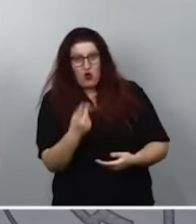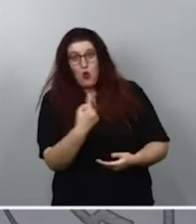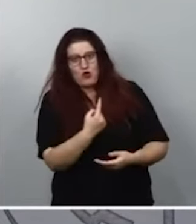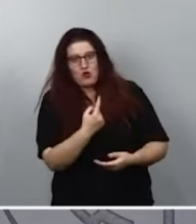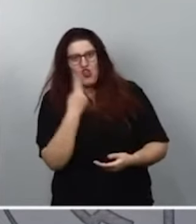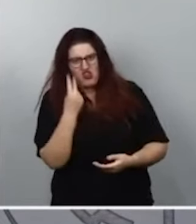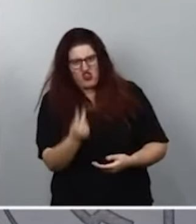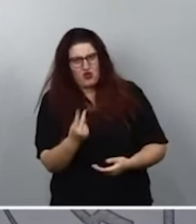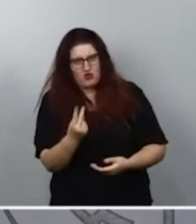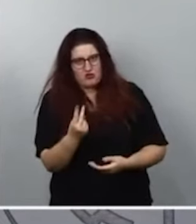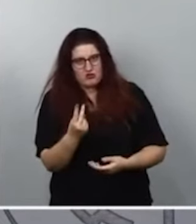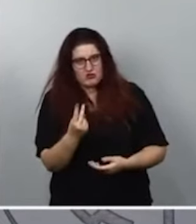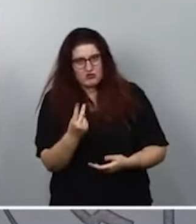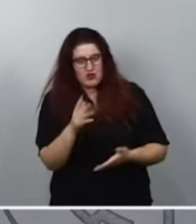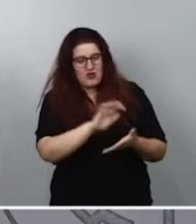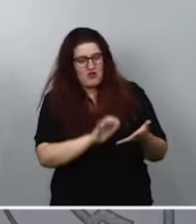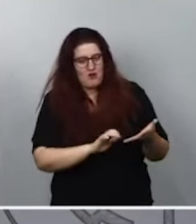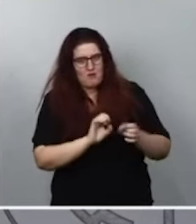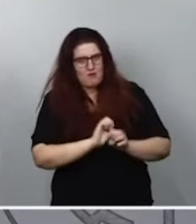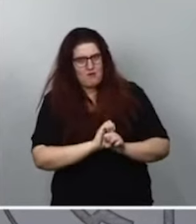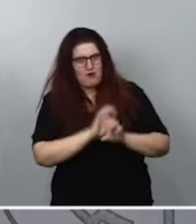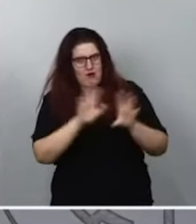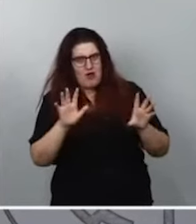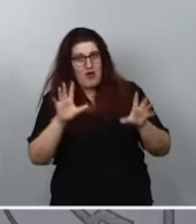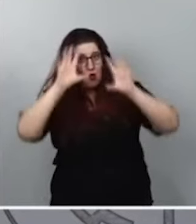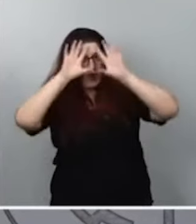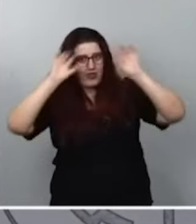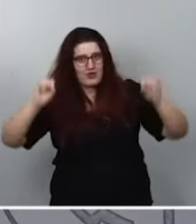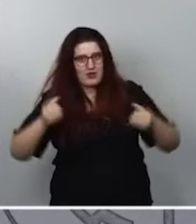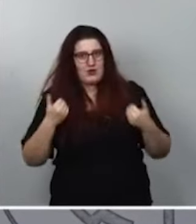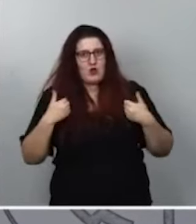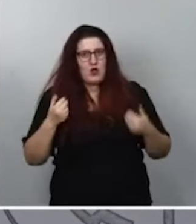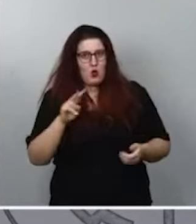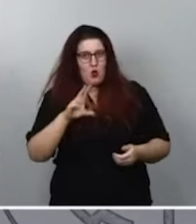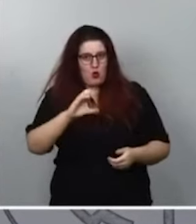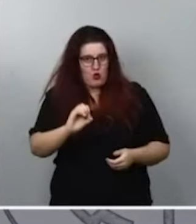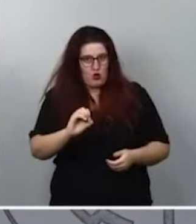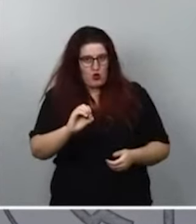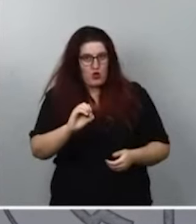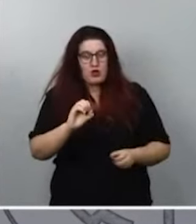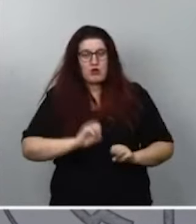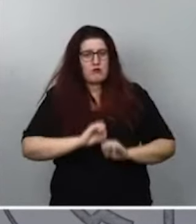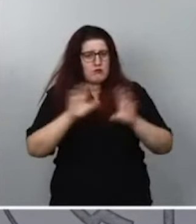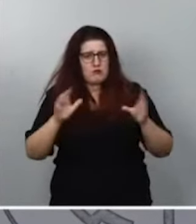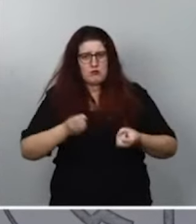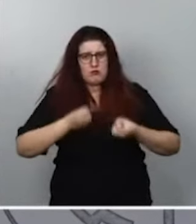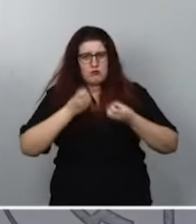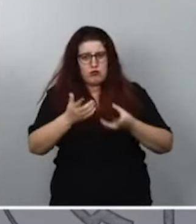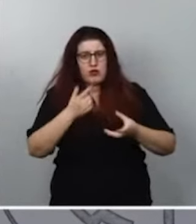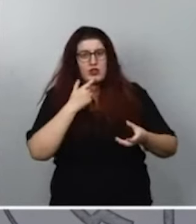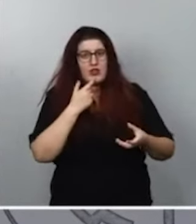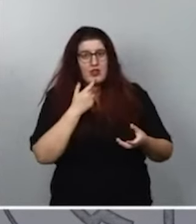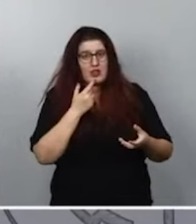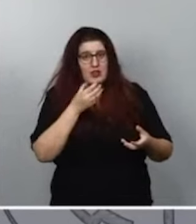uno, dos informes claros de la Guardia Civil, de la UCO, de la Guardia Civil, que traslada claramente que no hay